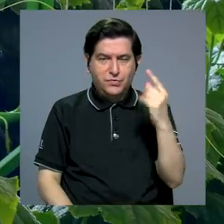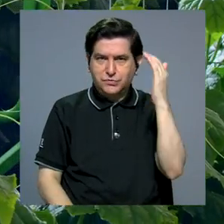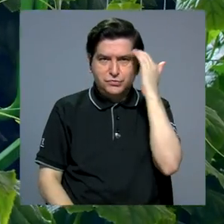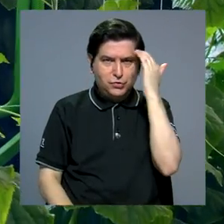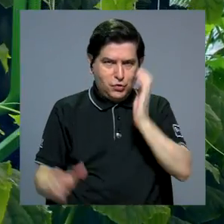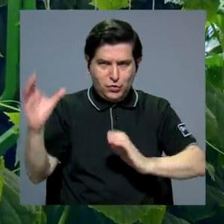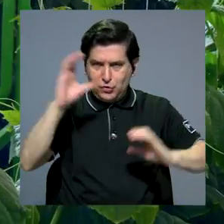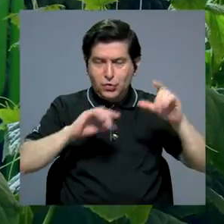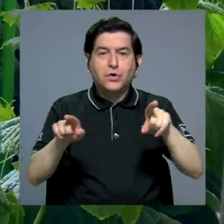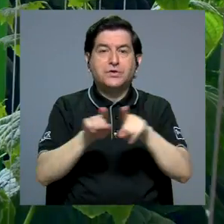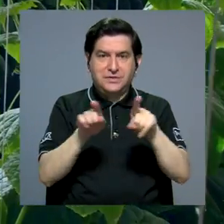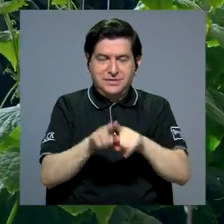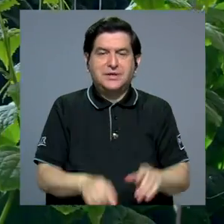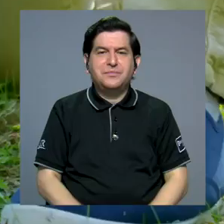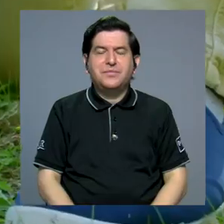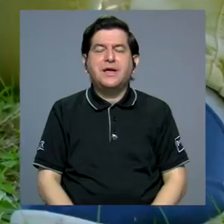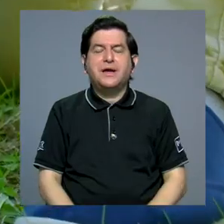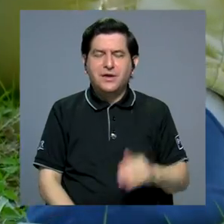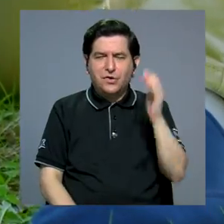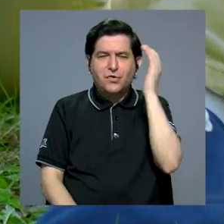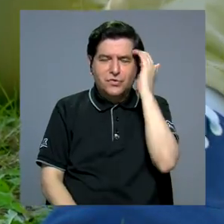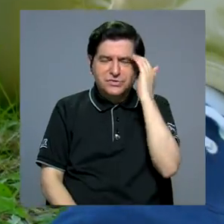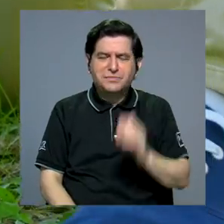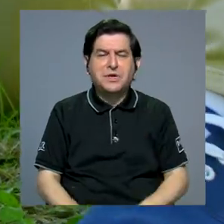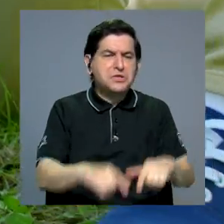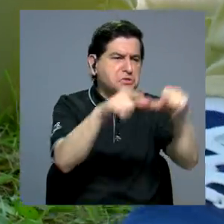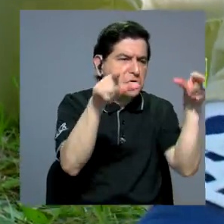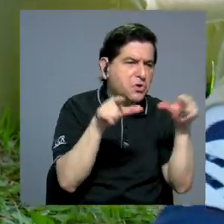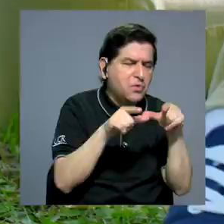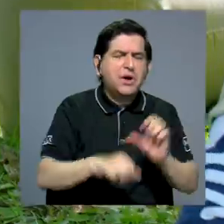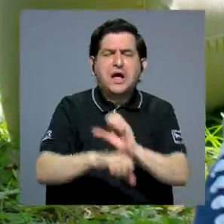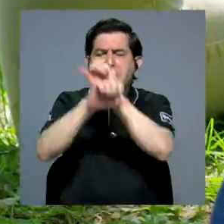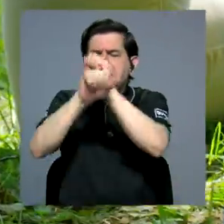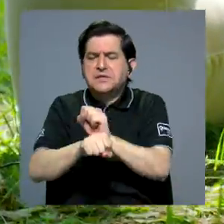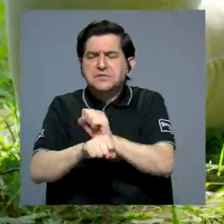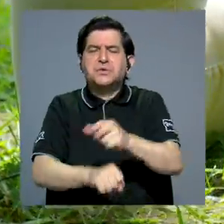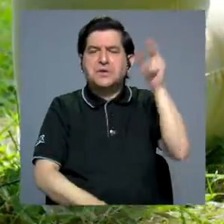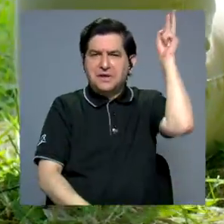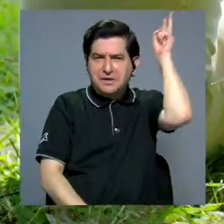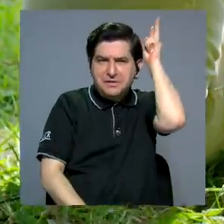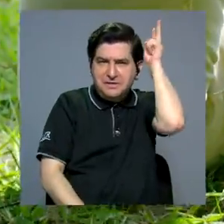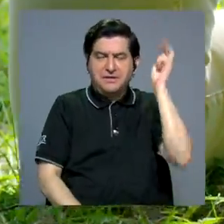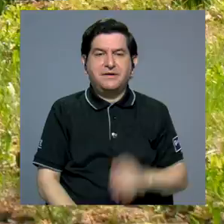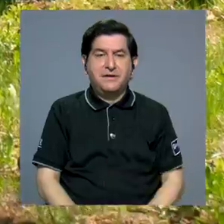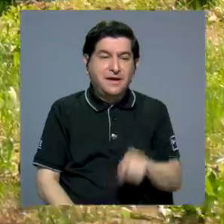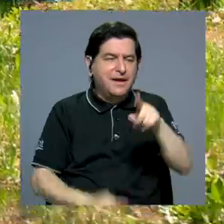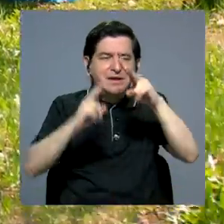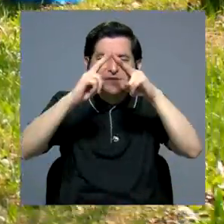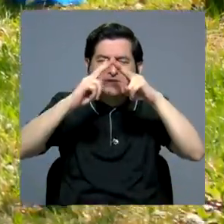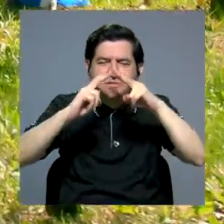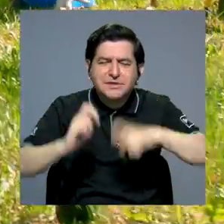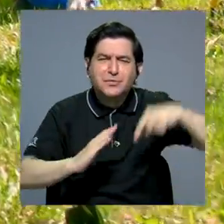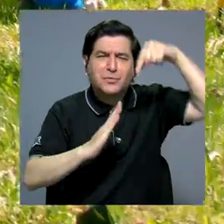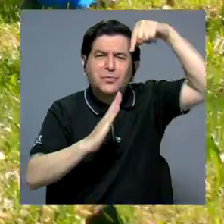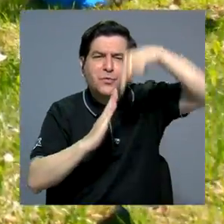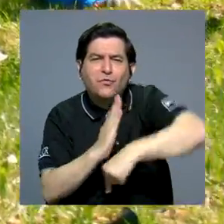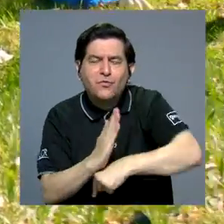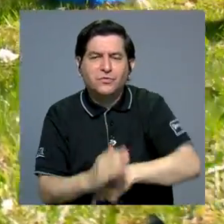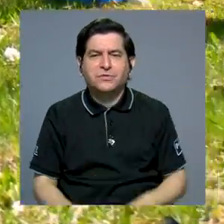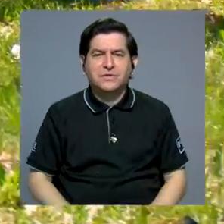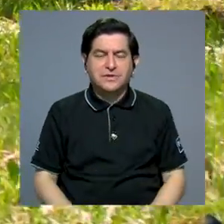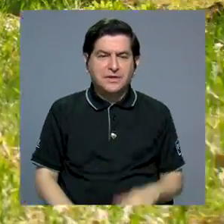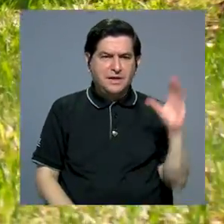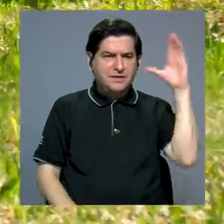conocimiento científico, sino también incorporar el conocimiento local y tradicional, indígena, por ejemplo. Entonces, hacer esa revisión exhaustiva para ver cómo